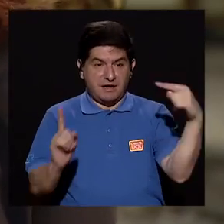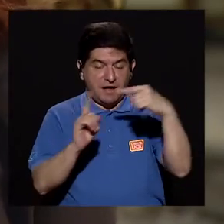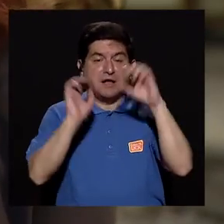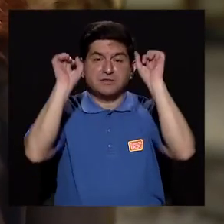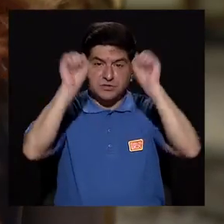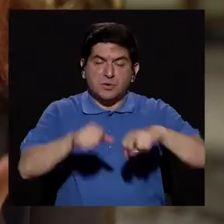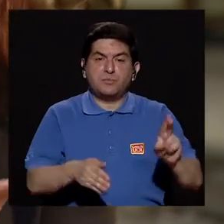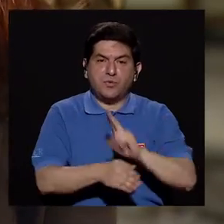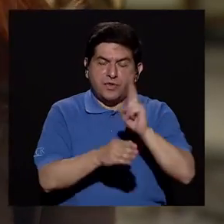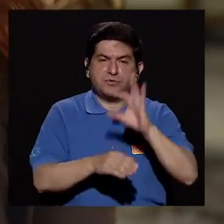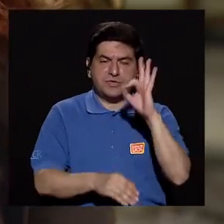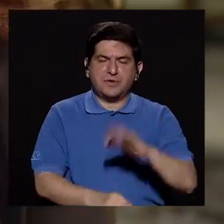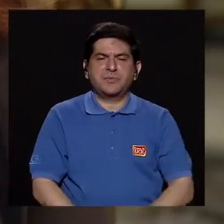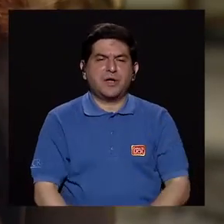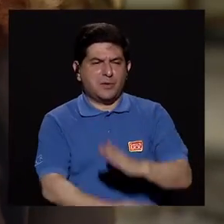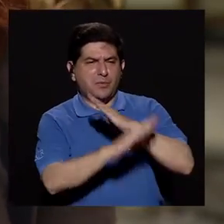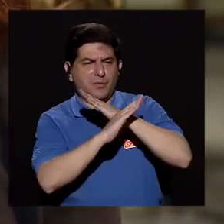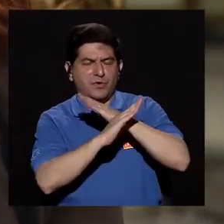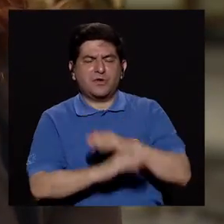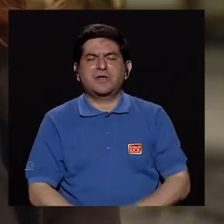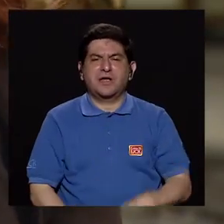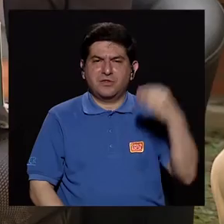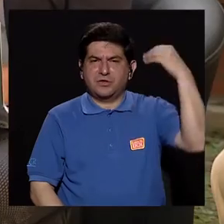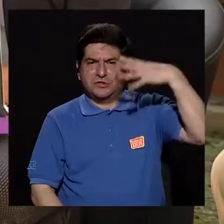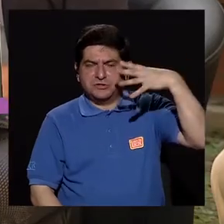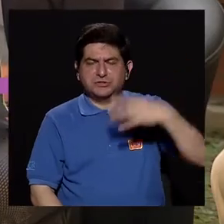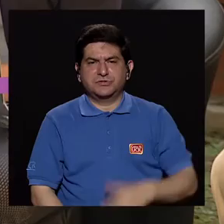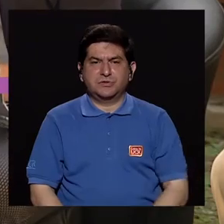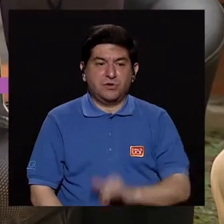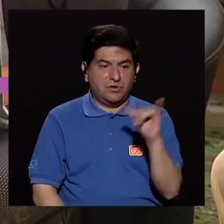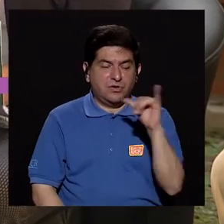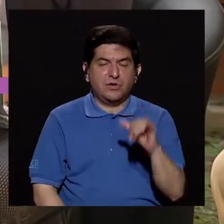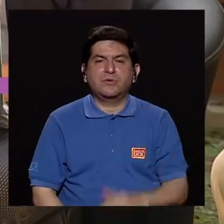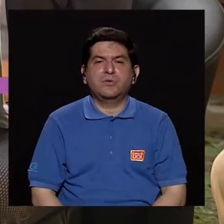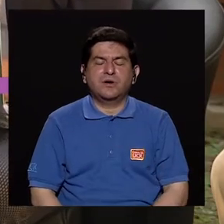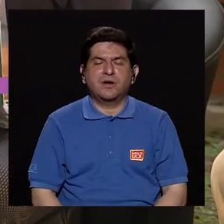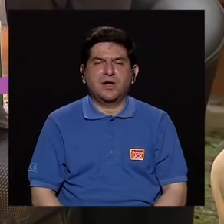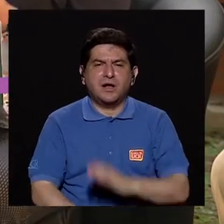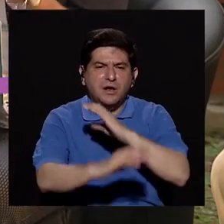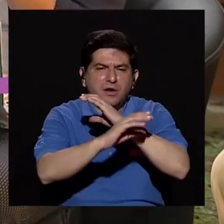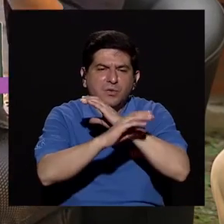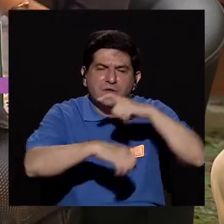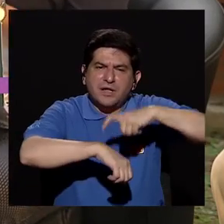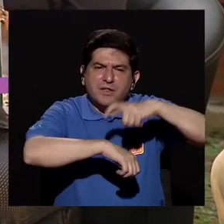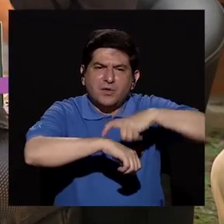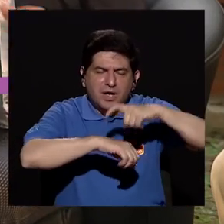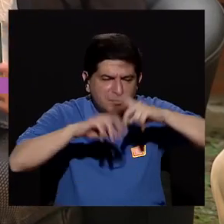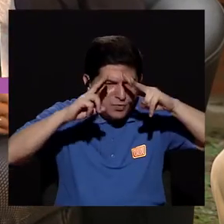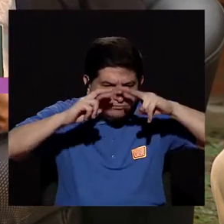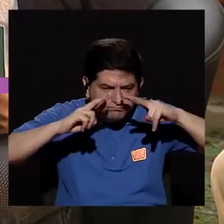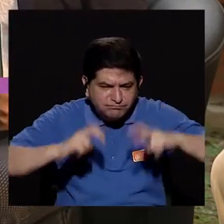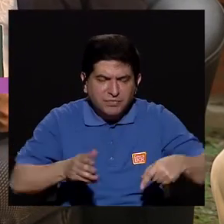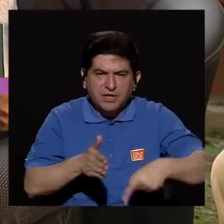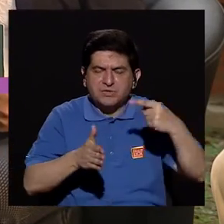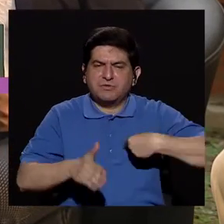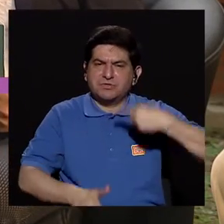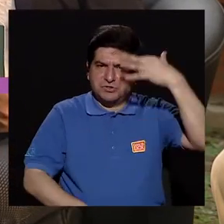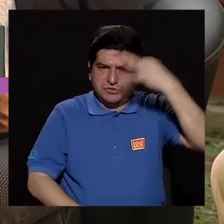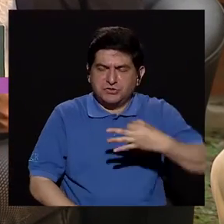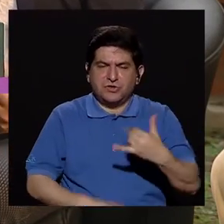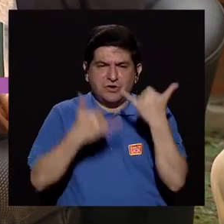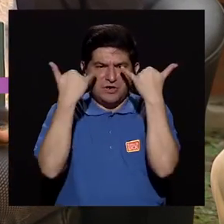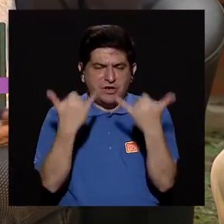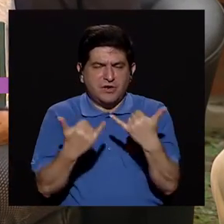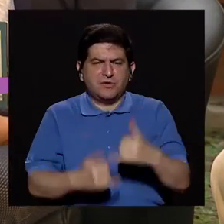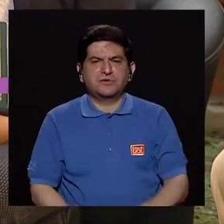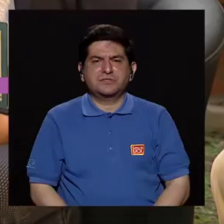incluso para utilizar bien el bloqueador, el filtro solar e incluso cuidados a la hora de hacer estos chiqueos porque muchas veces me imagino